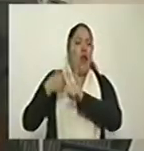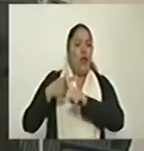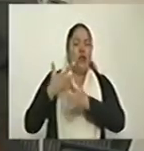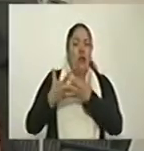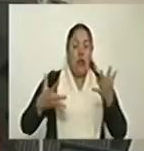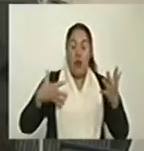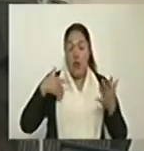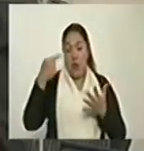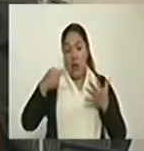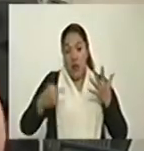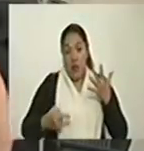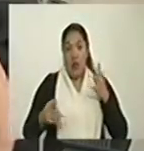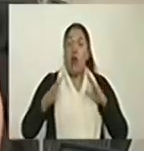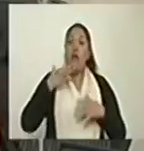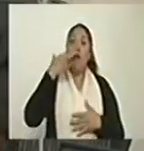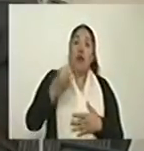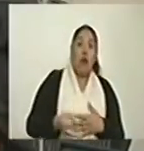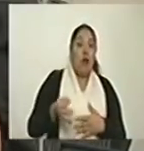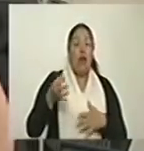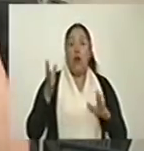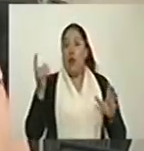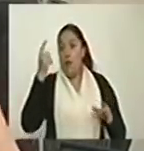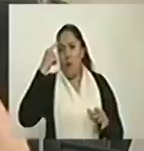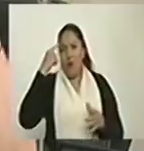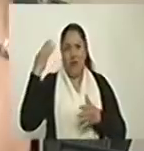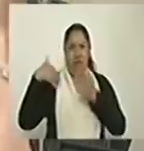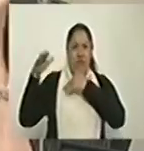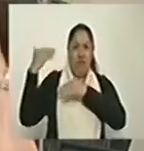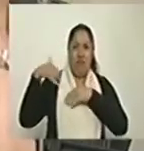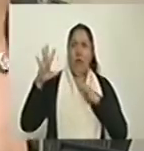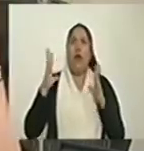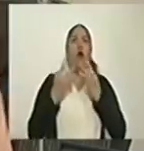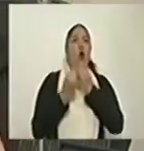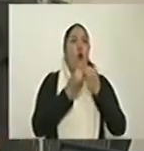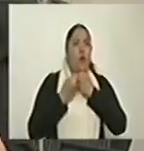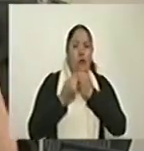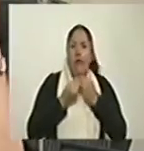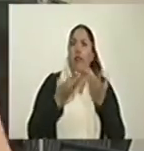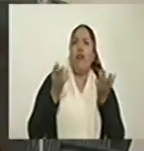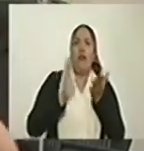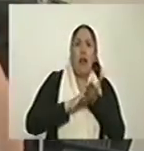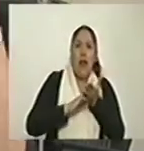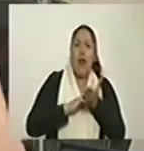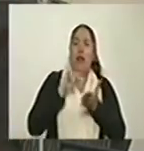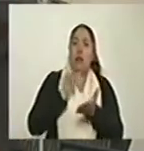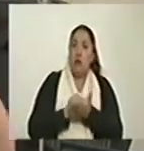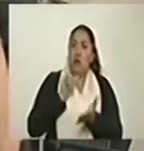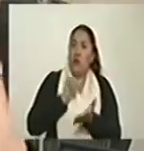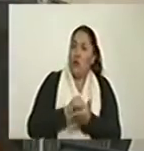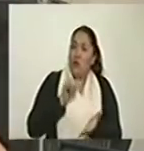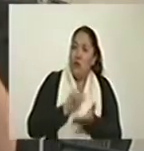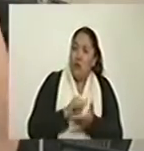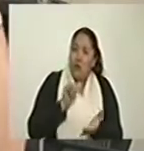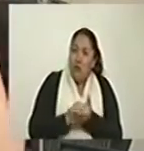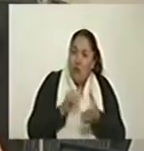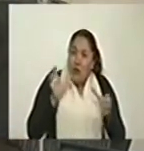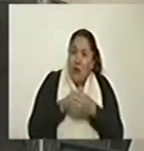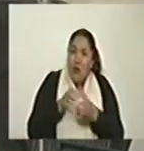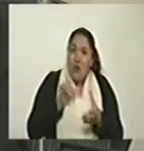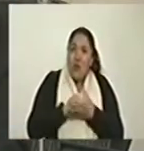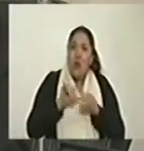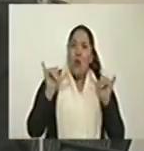hacen comisiones de la verdad y comisiones de la memoria y Comisión Nacional de Reparación y nos siguen manteniendo atrapados en la